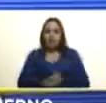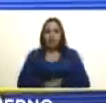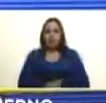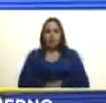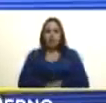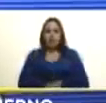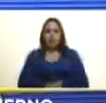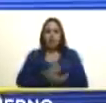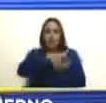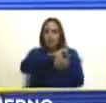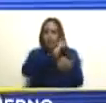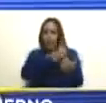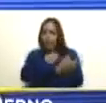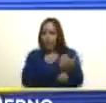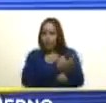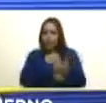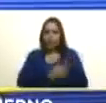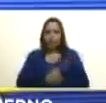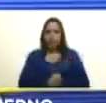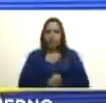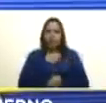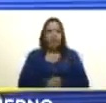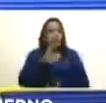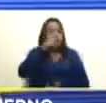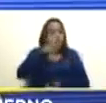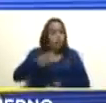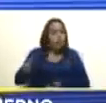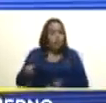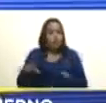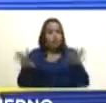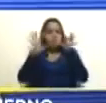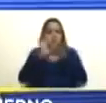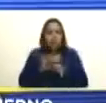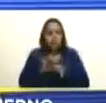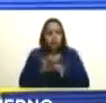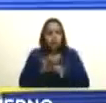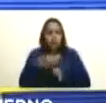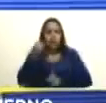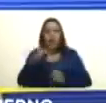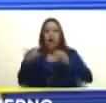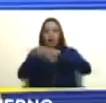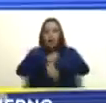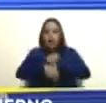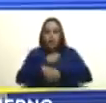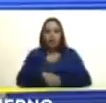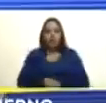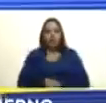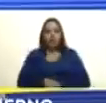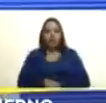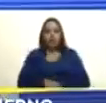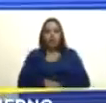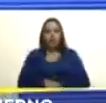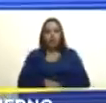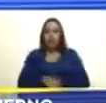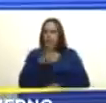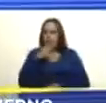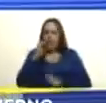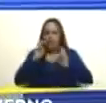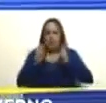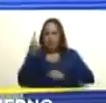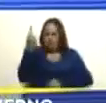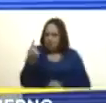la fuerza de un pueblo que se une que logra consensos y no es un tema de un hombre